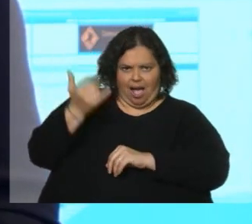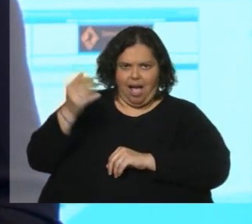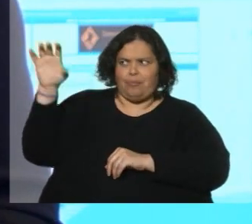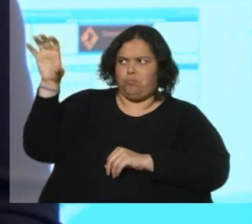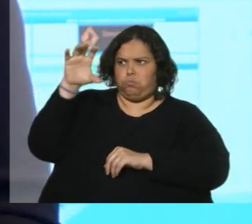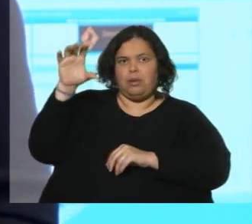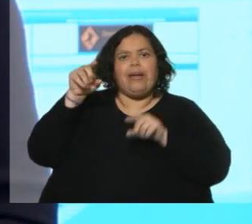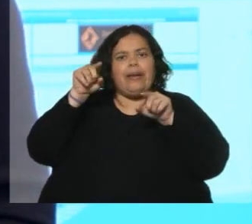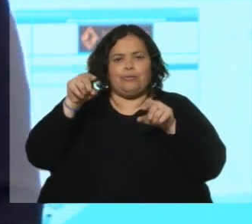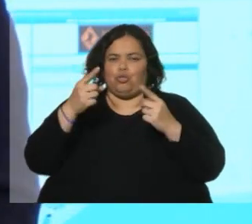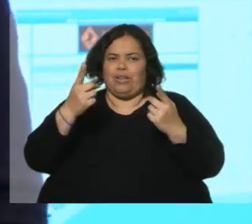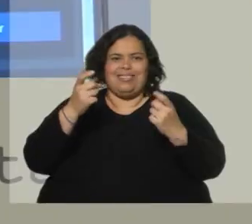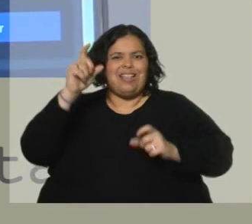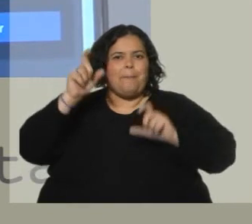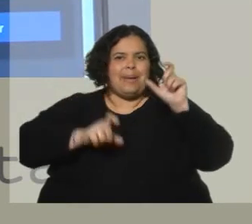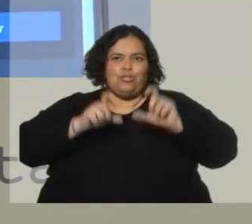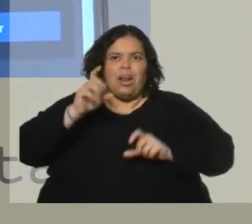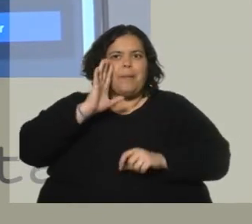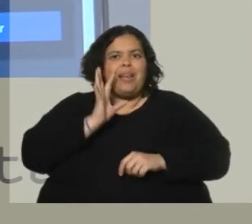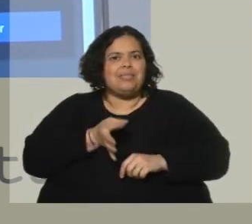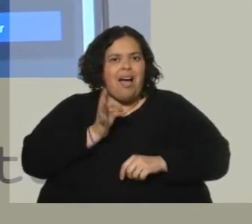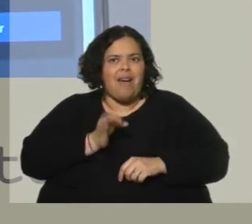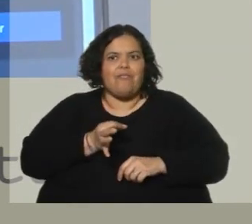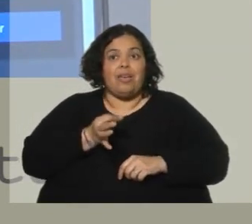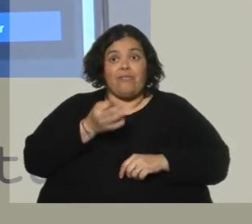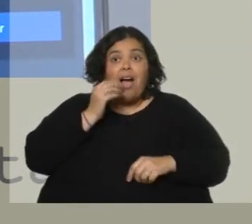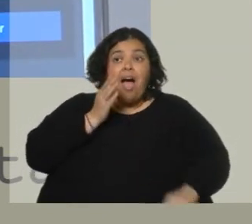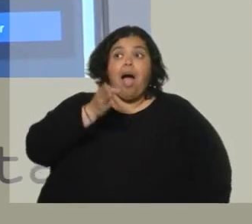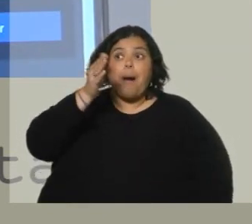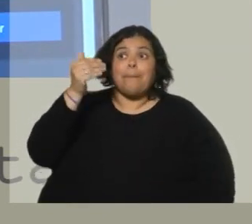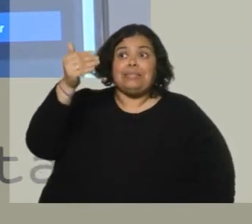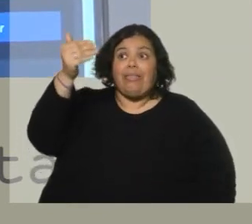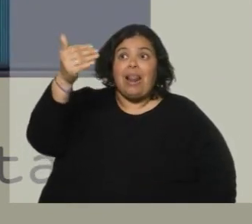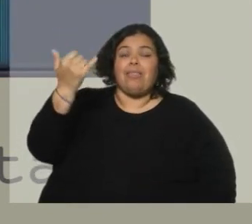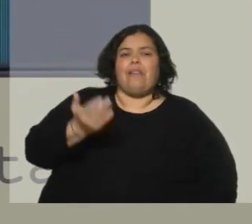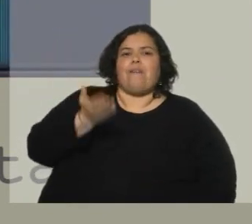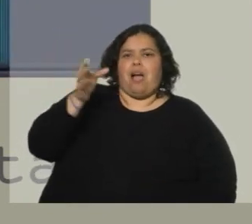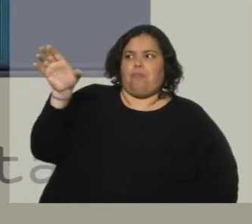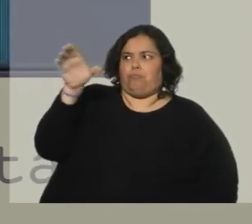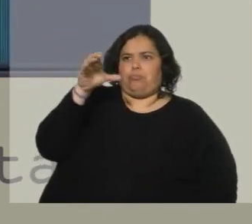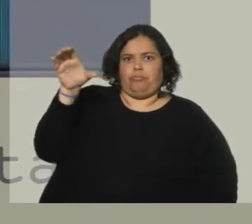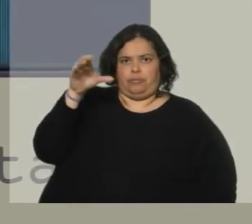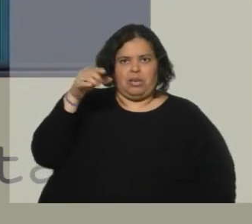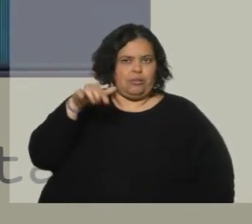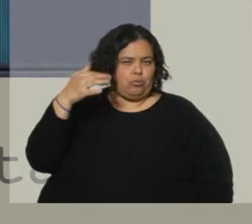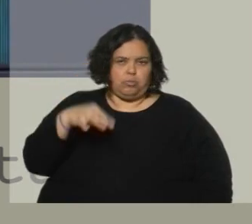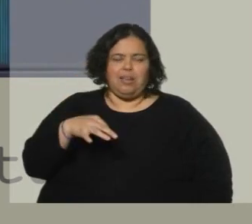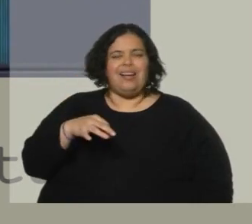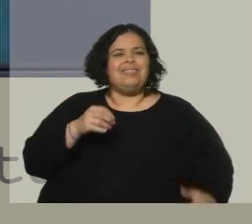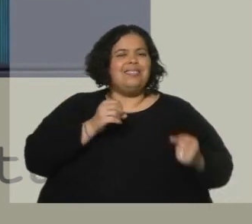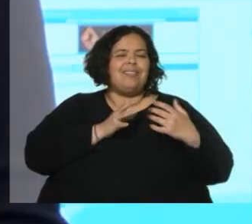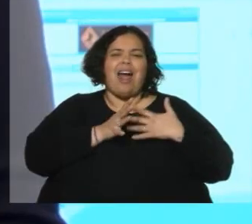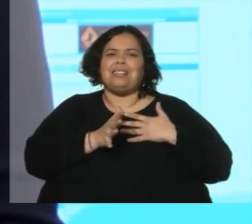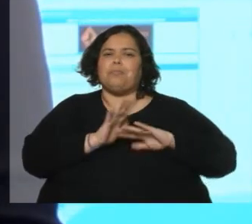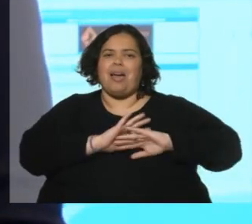necesitan los usuarios para estar seguros de que este sistema actúa con total transparencia y